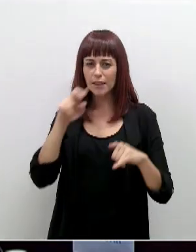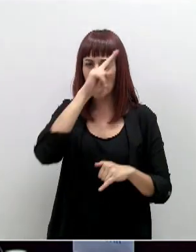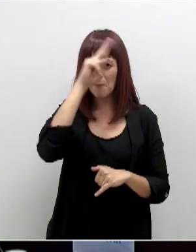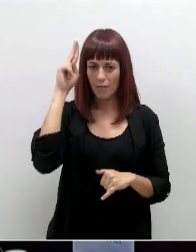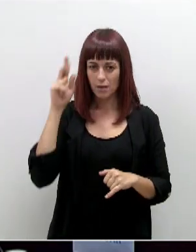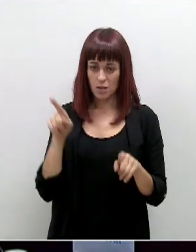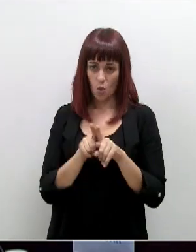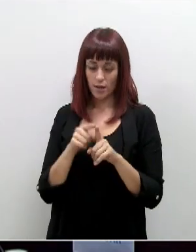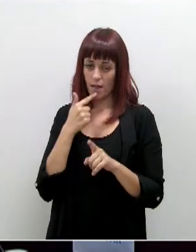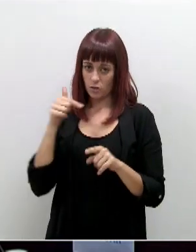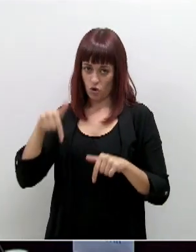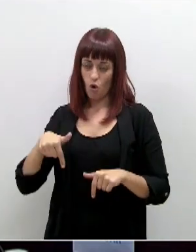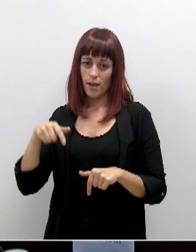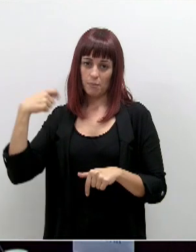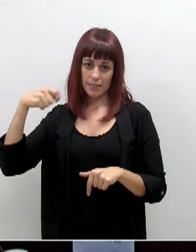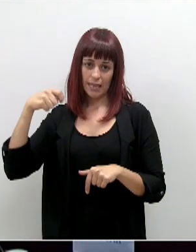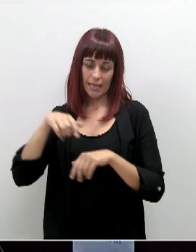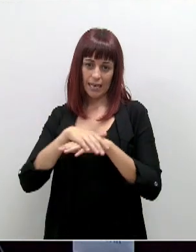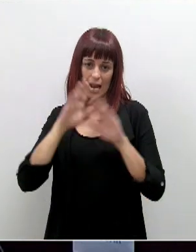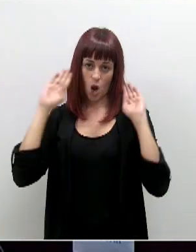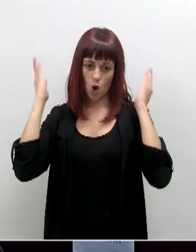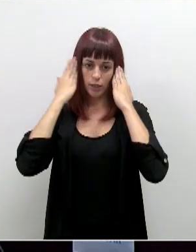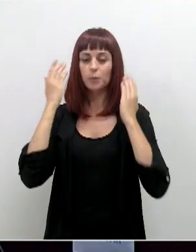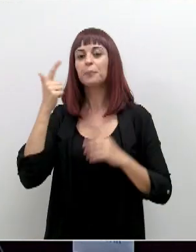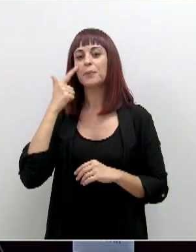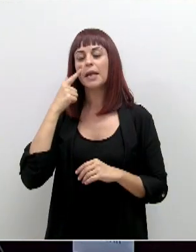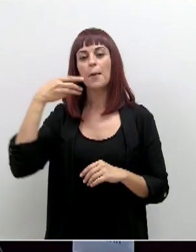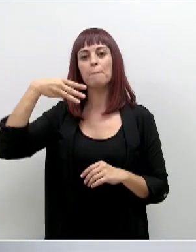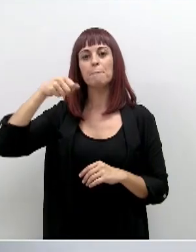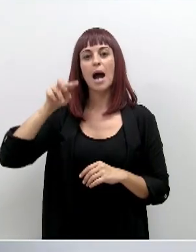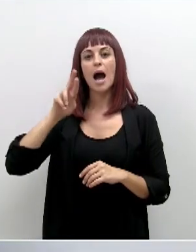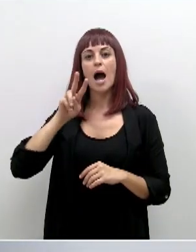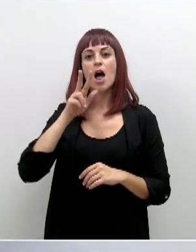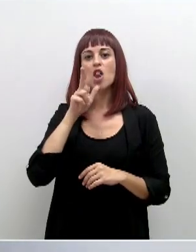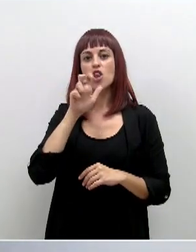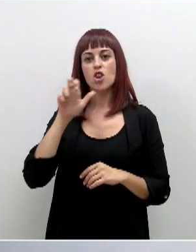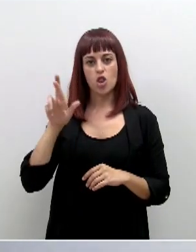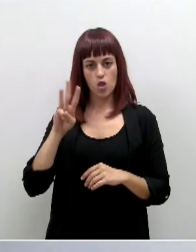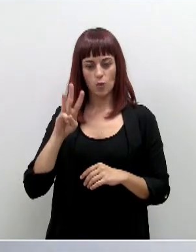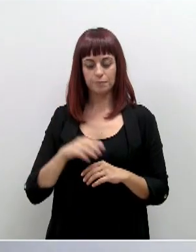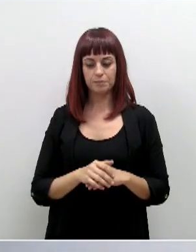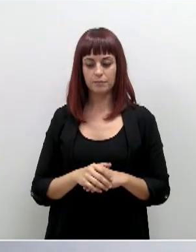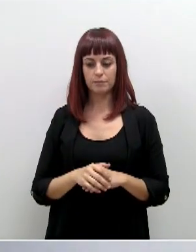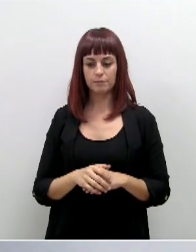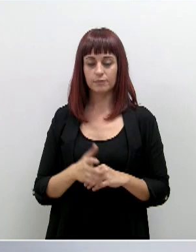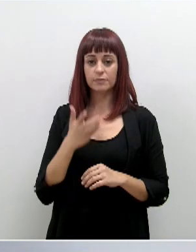Sanidad hoy en el Congreso. Mire, Maci, cualquier persona que me conozca bien